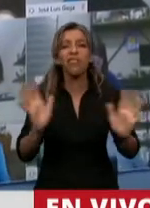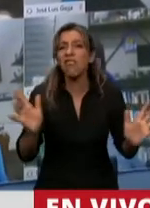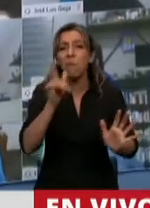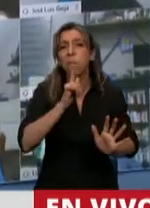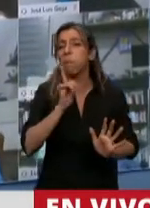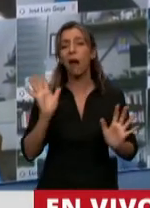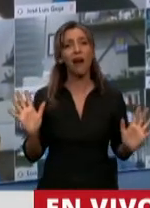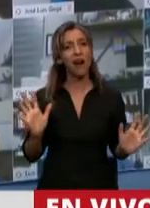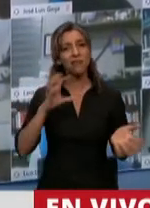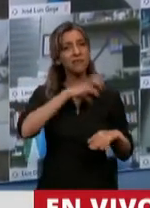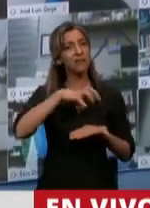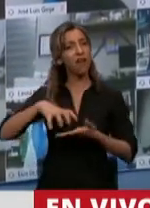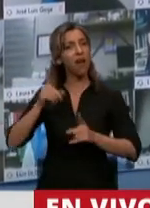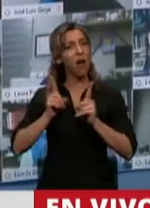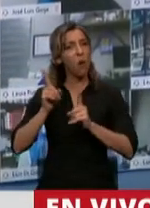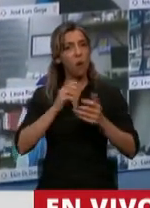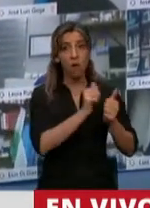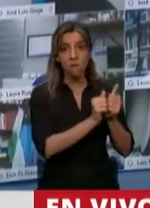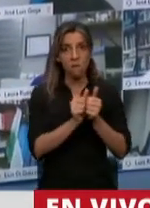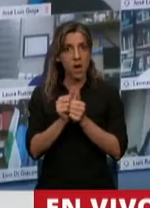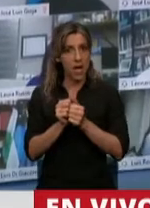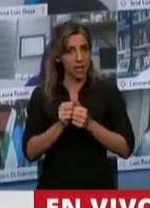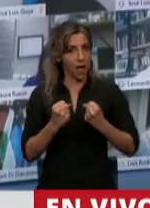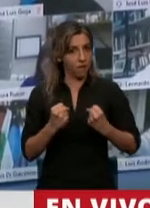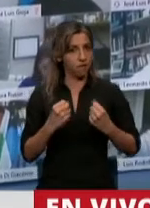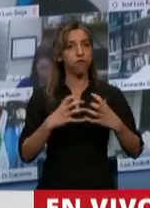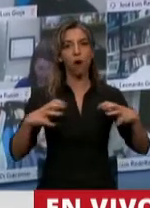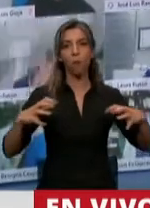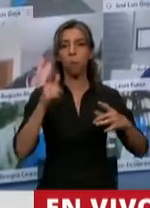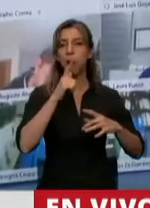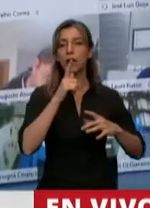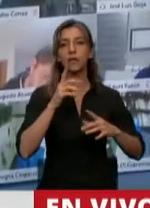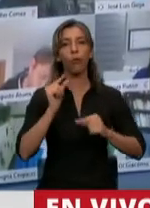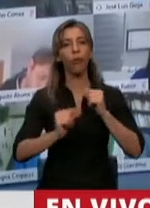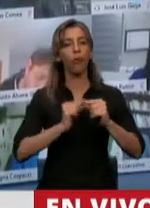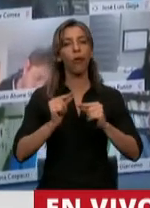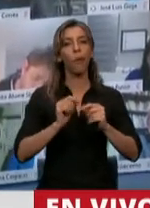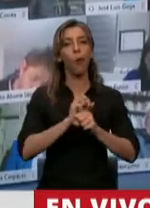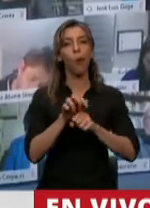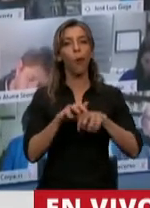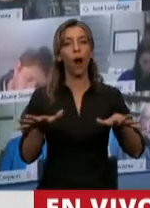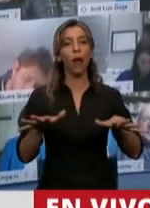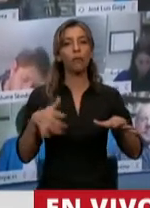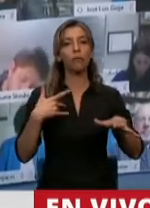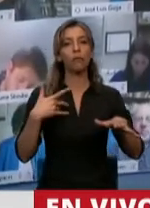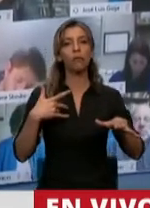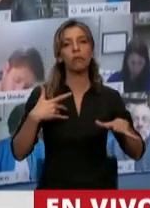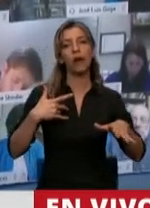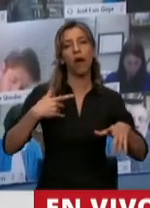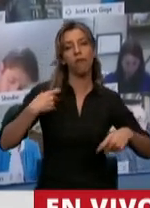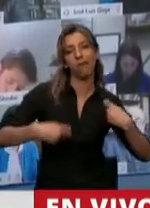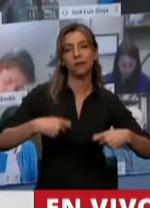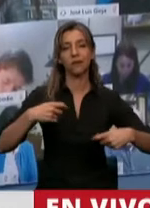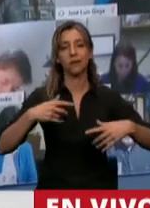algunos empresarios, sobre todo los grandes, que han ido relajando este tema de la cuarentena y poniendo un desequilibrio en el